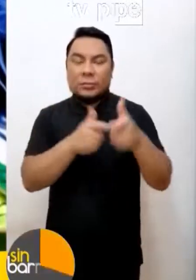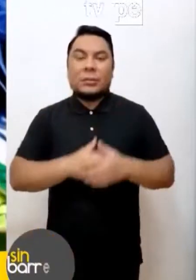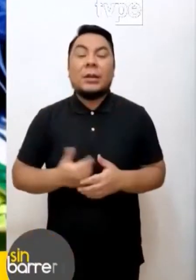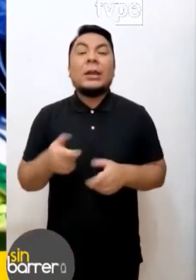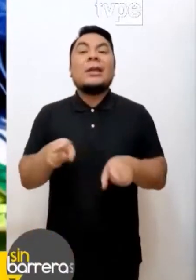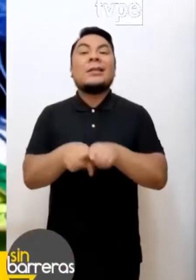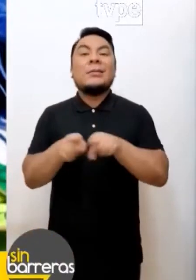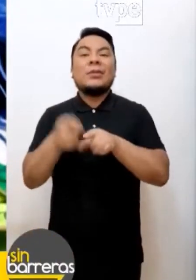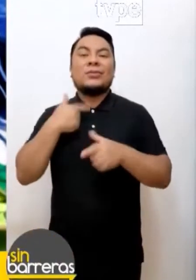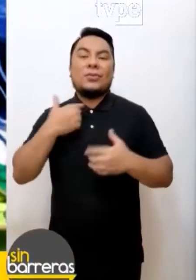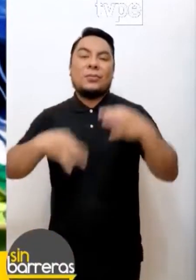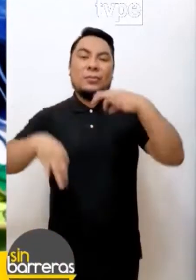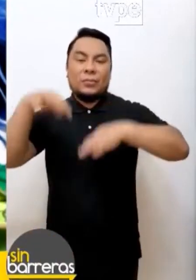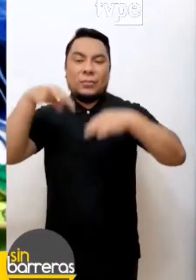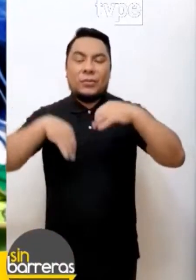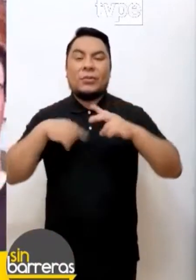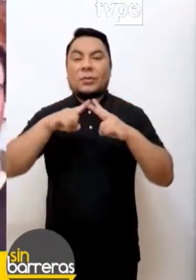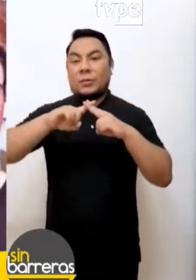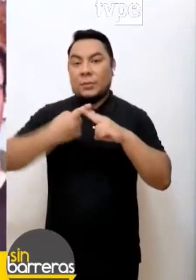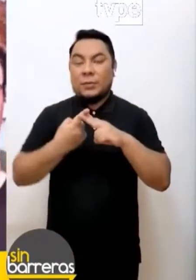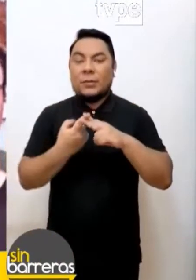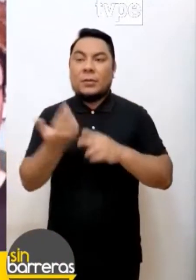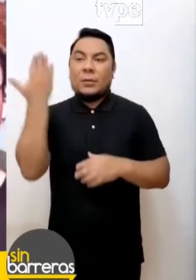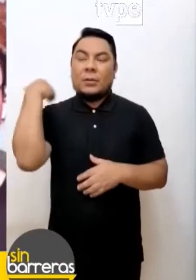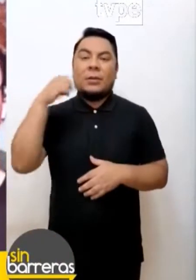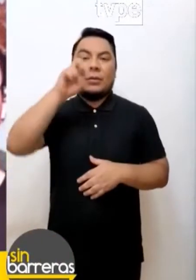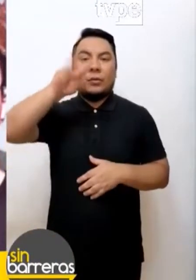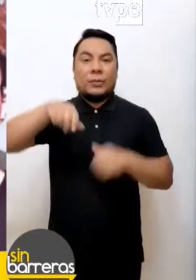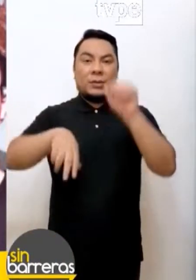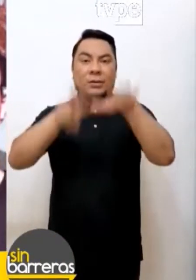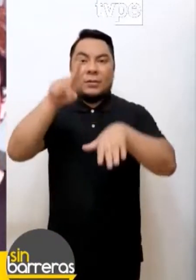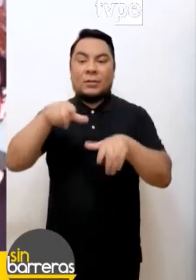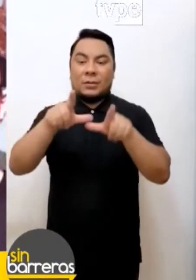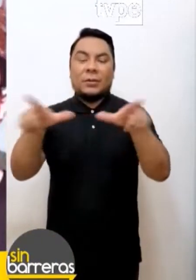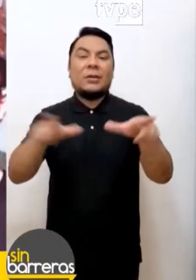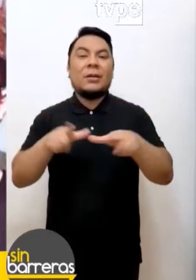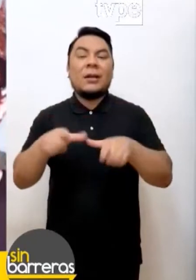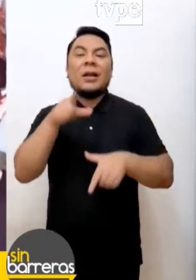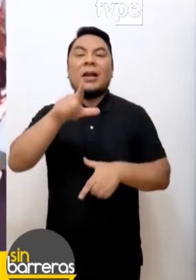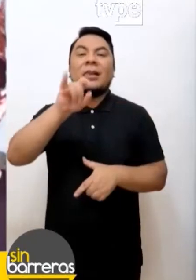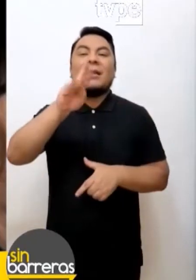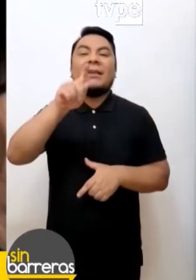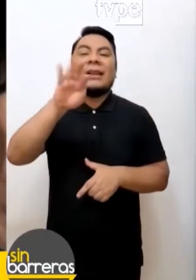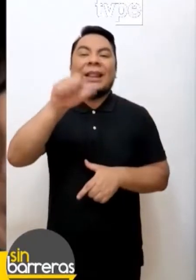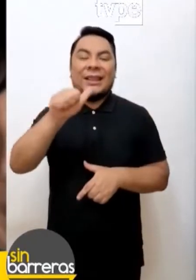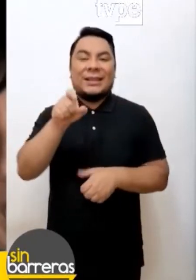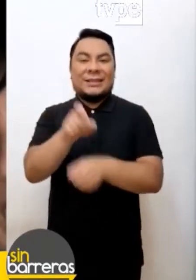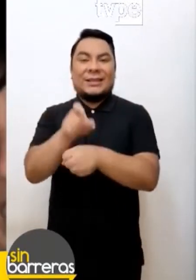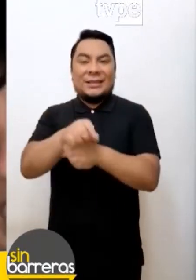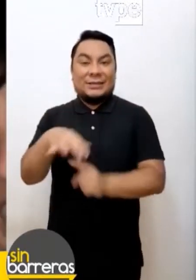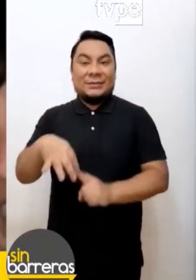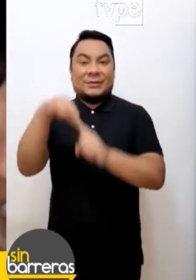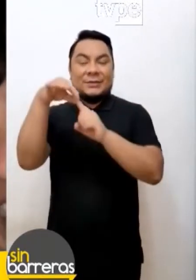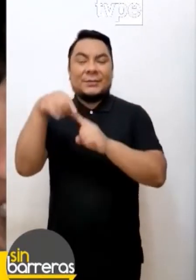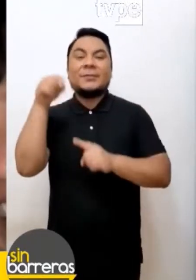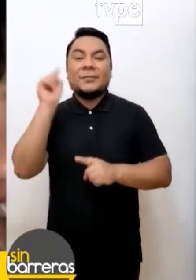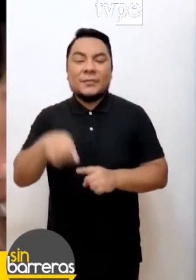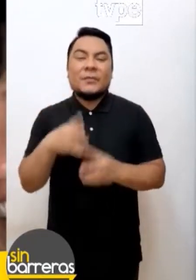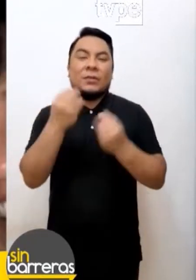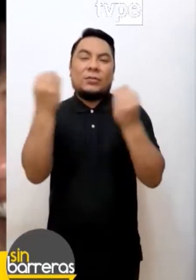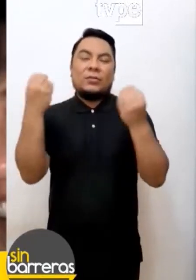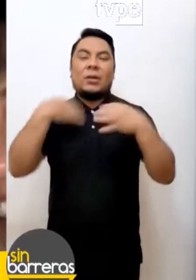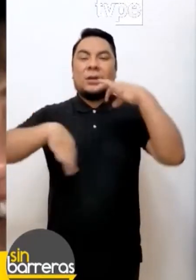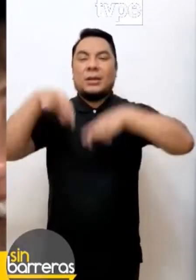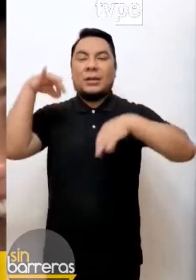en el mundo de la actuación, comencé en el 2012, en Liberarte Talleres Especiales. Hicimos